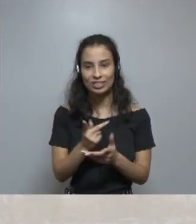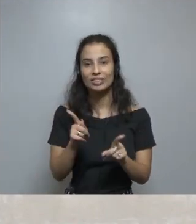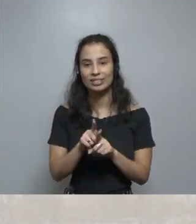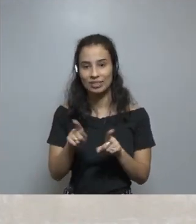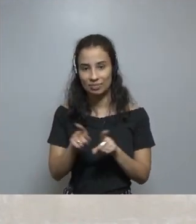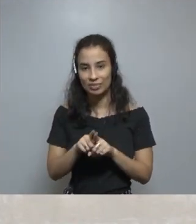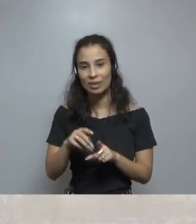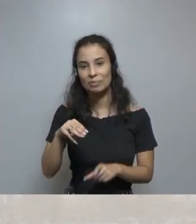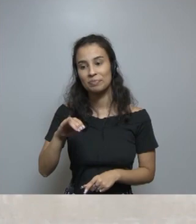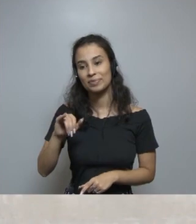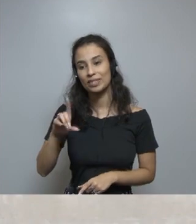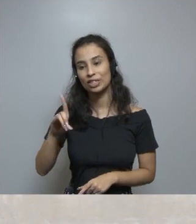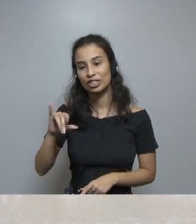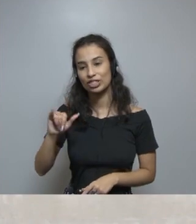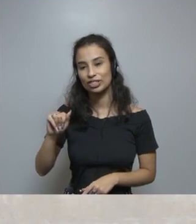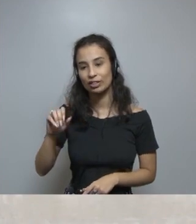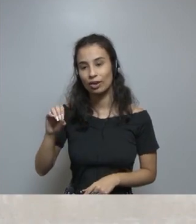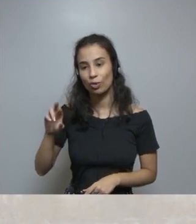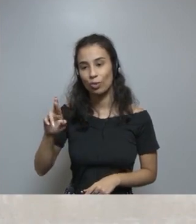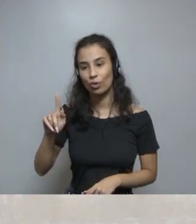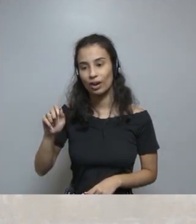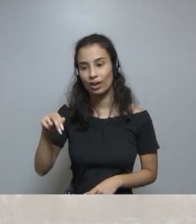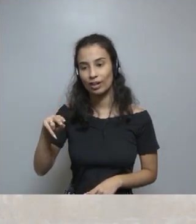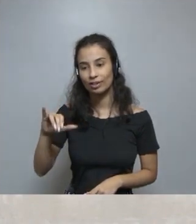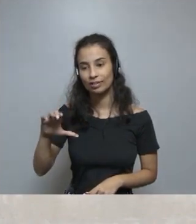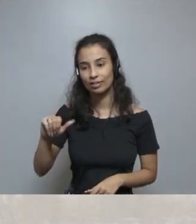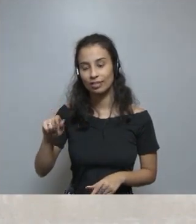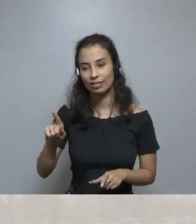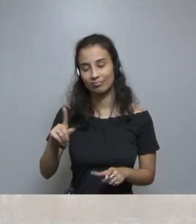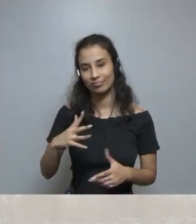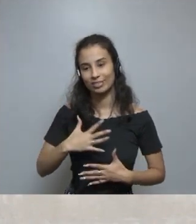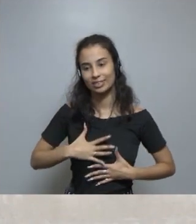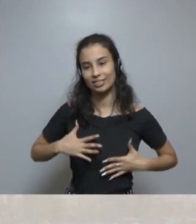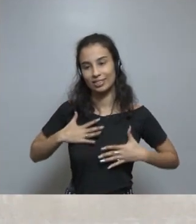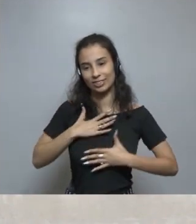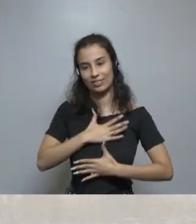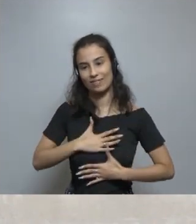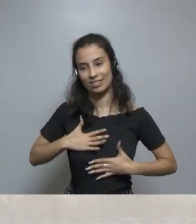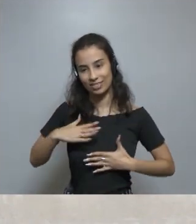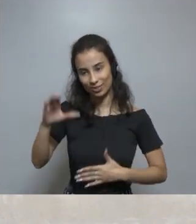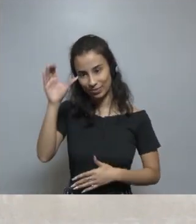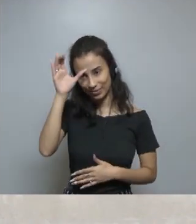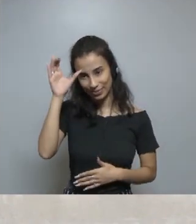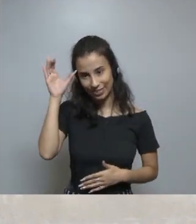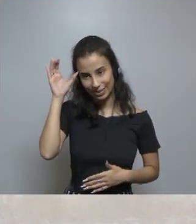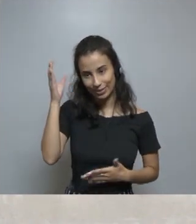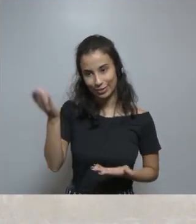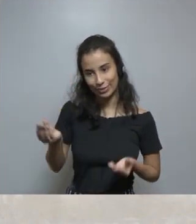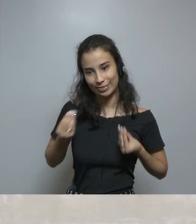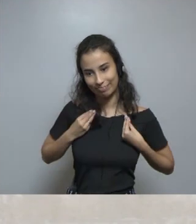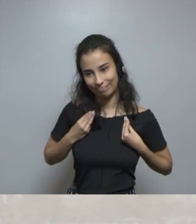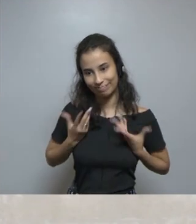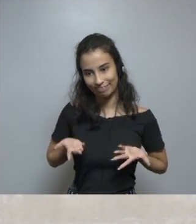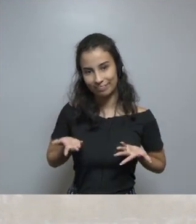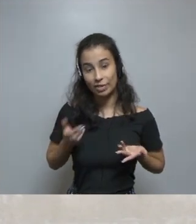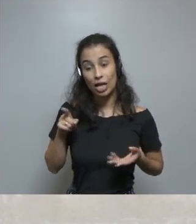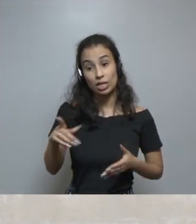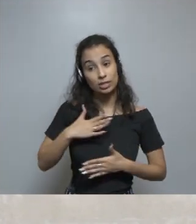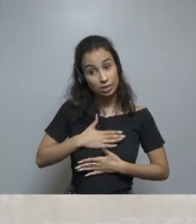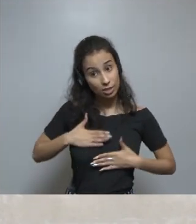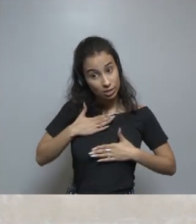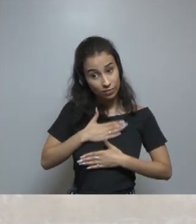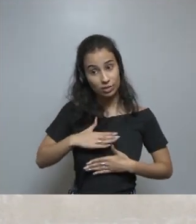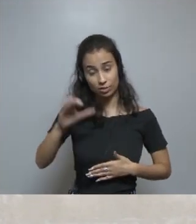ganamos también del otro lado medios orgánicos y satisfacción del cliente. En verdad, esta